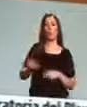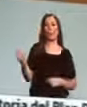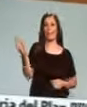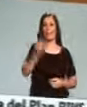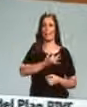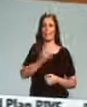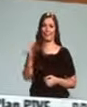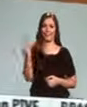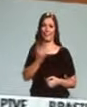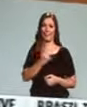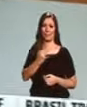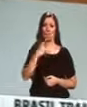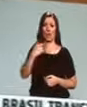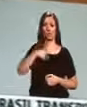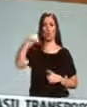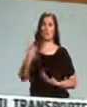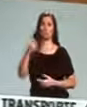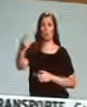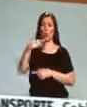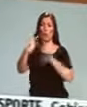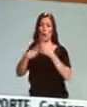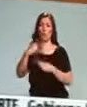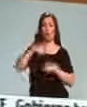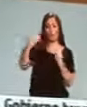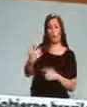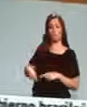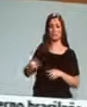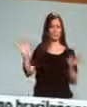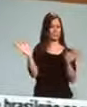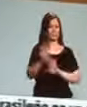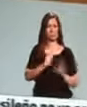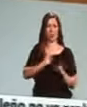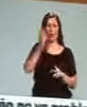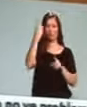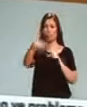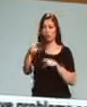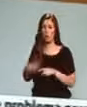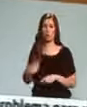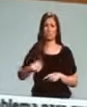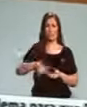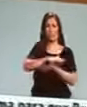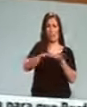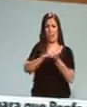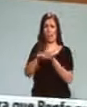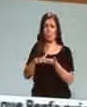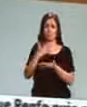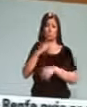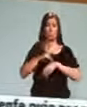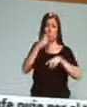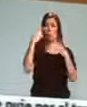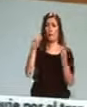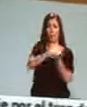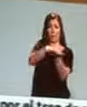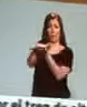más. No haré ni la más mínima alusión a otros asuntos que están igualmente en la agenda